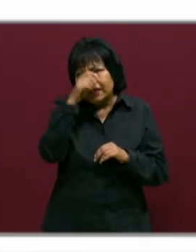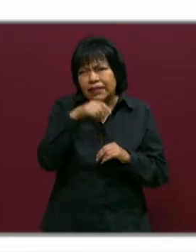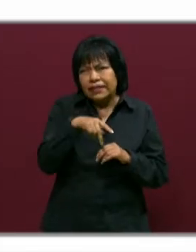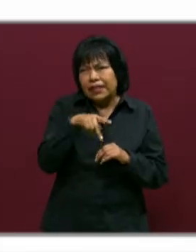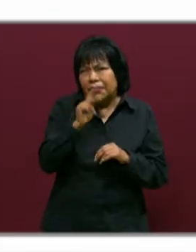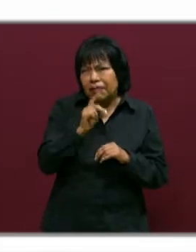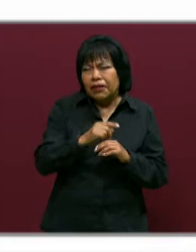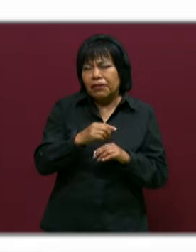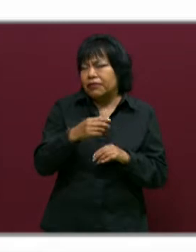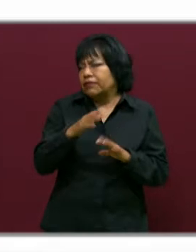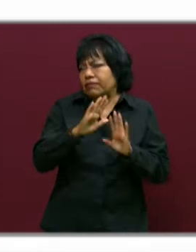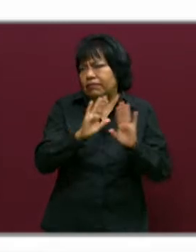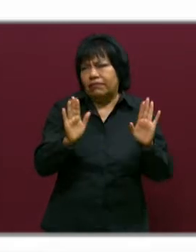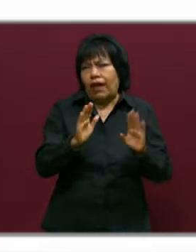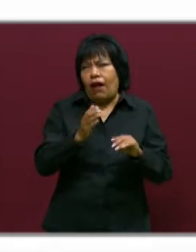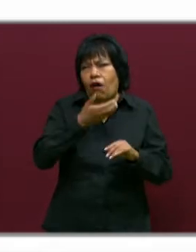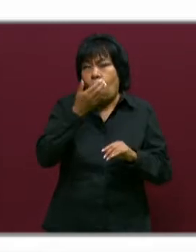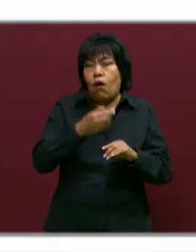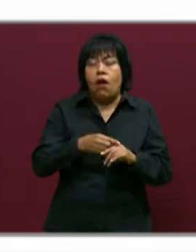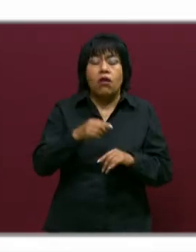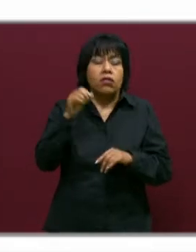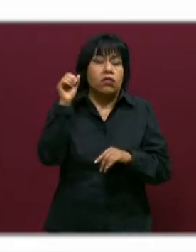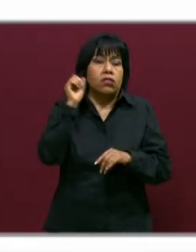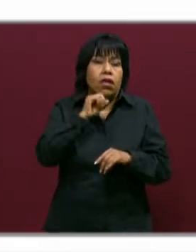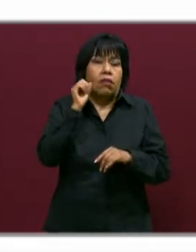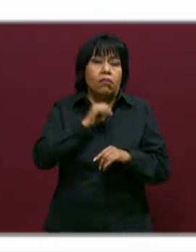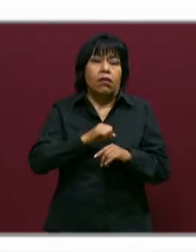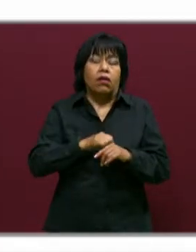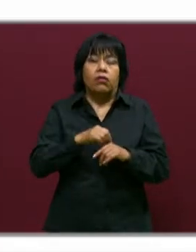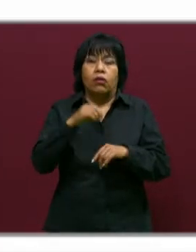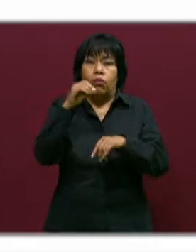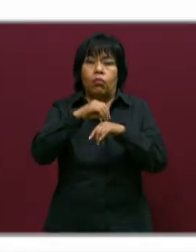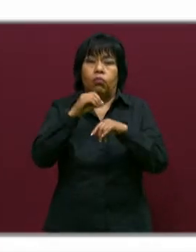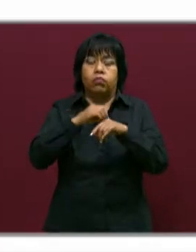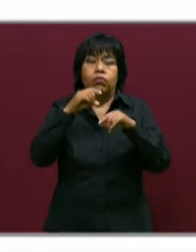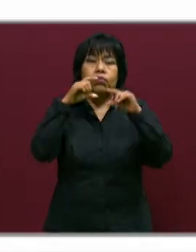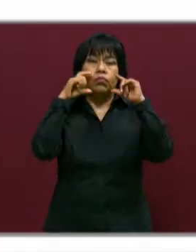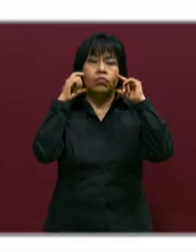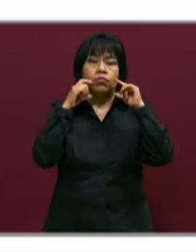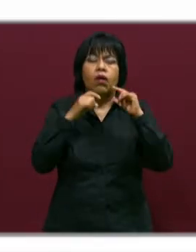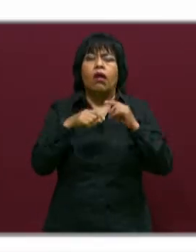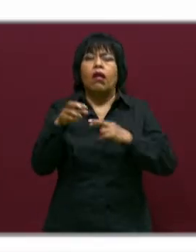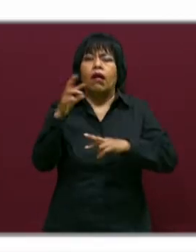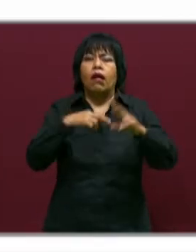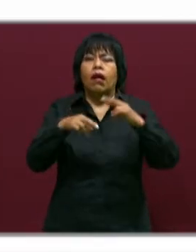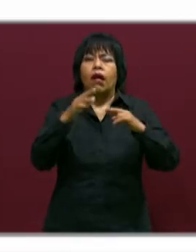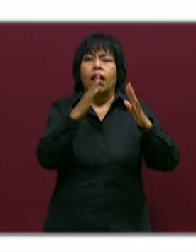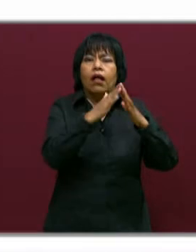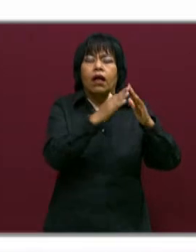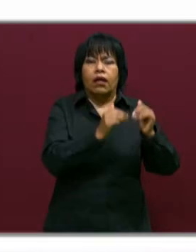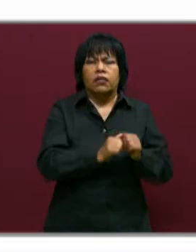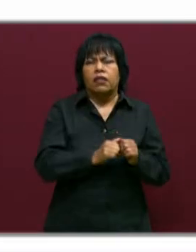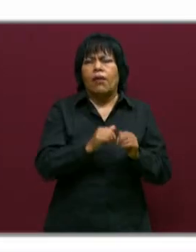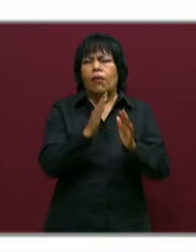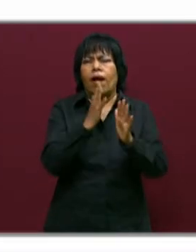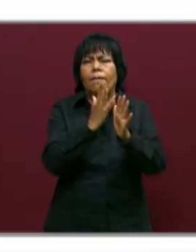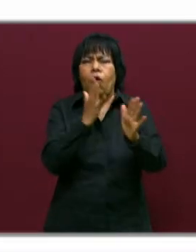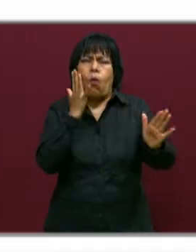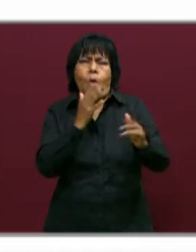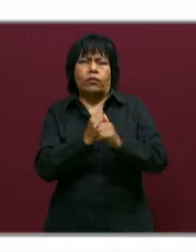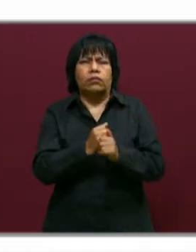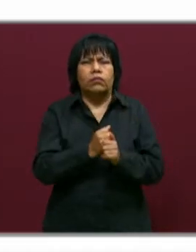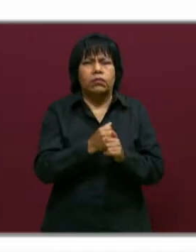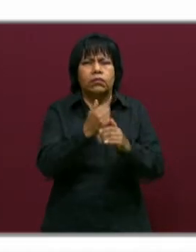pero hay que acostumbrarnos a no quitarnos el cubrebocas hasta que regresemos a casa. Si estamos en la fila de algún centro bancario